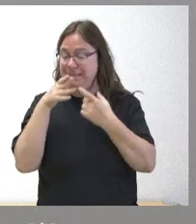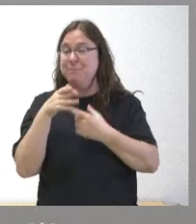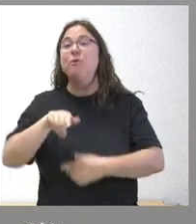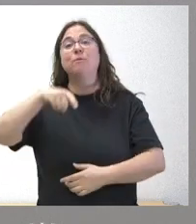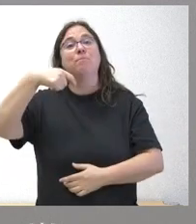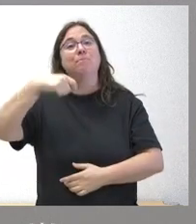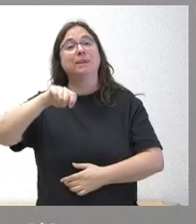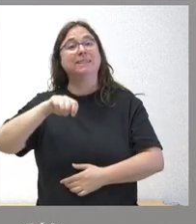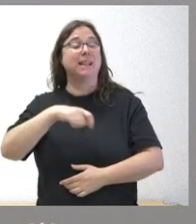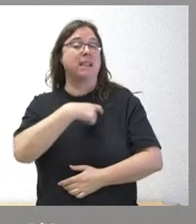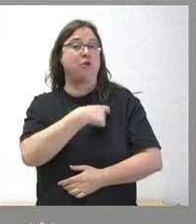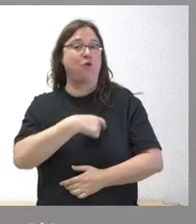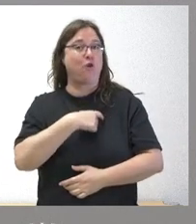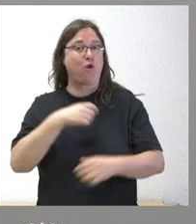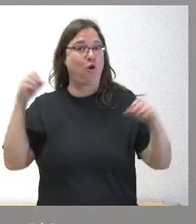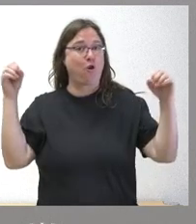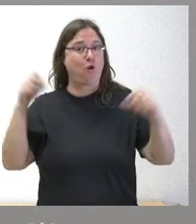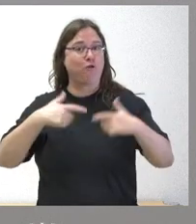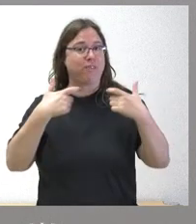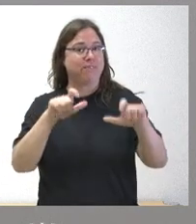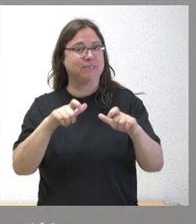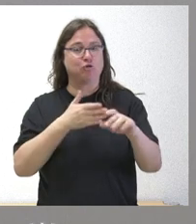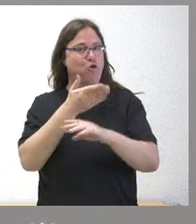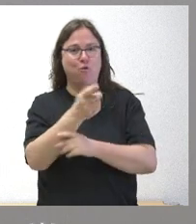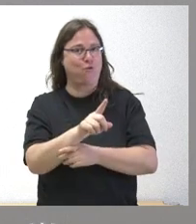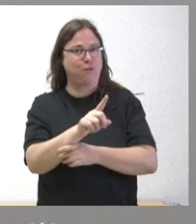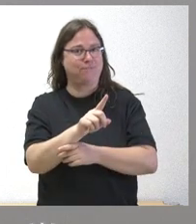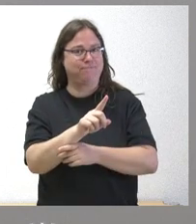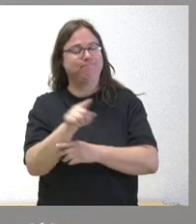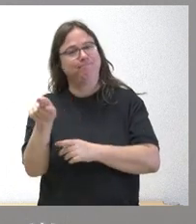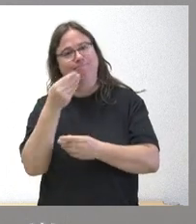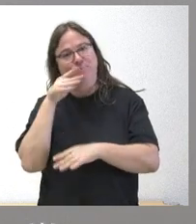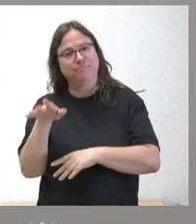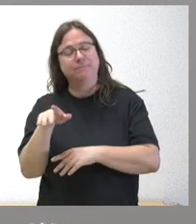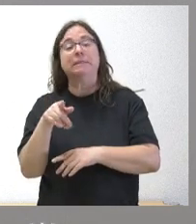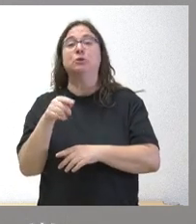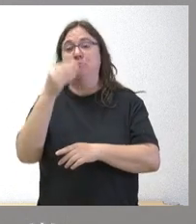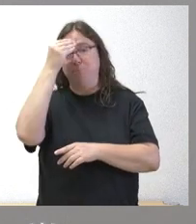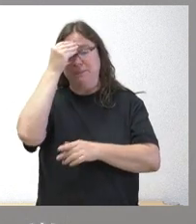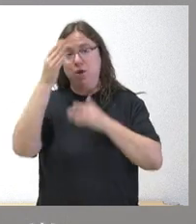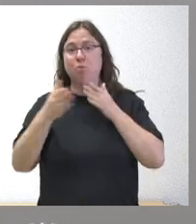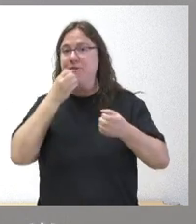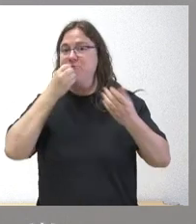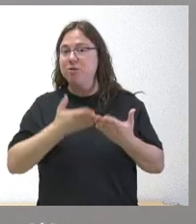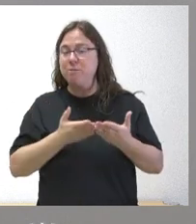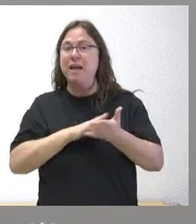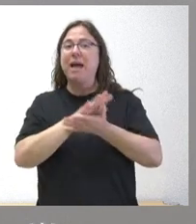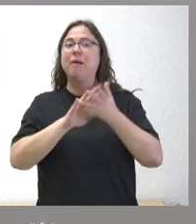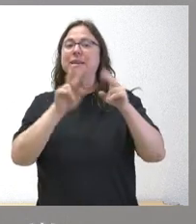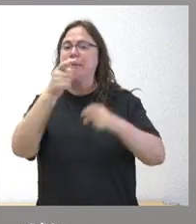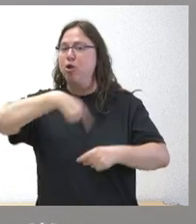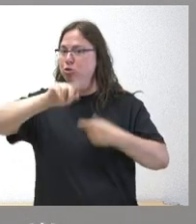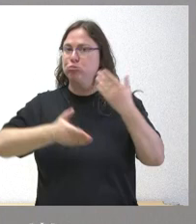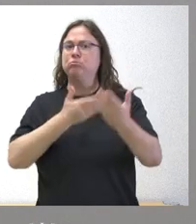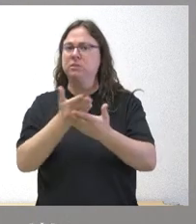presidenta de la conferencia sectorial y nos parecía que era un momento bueno para hablar de un asunto que no hemos sacado nosotros en este momento aunque